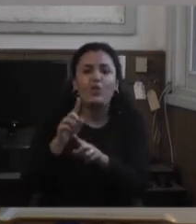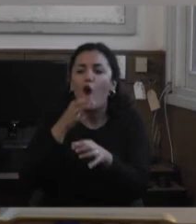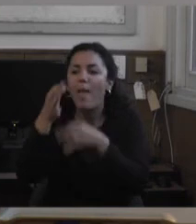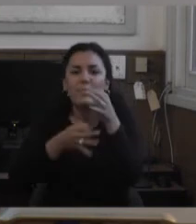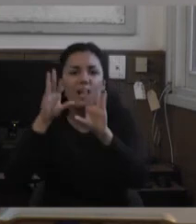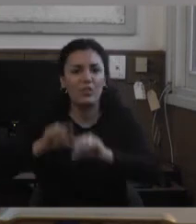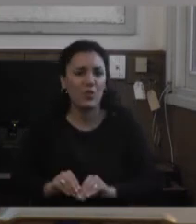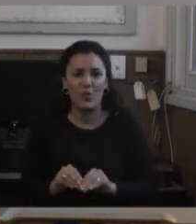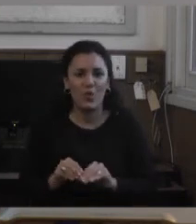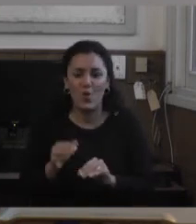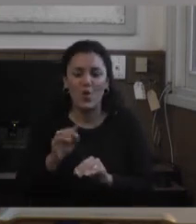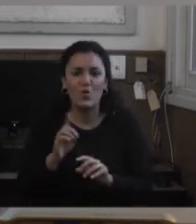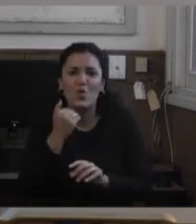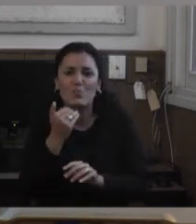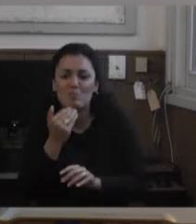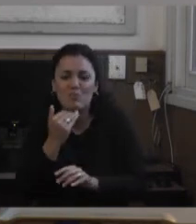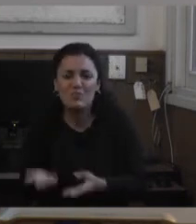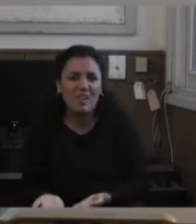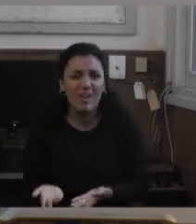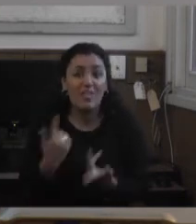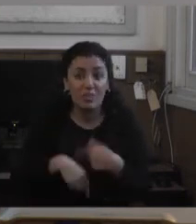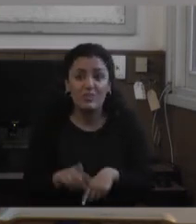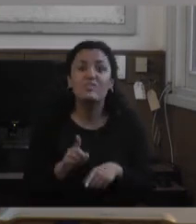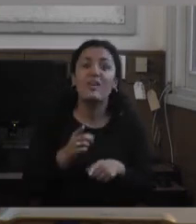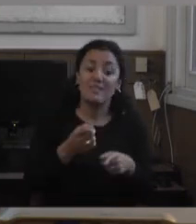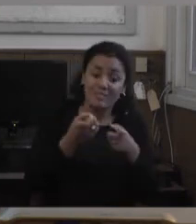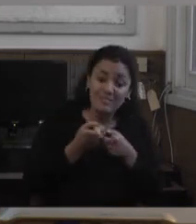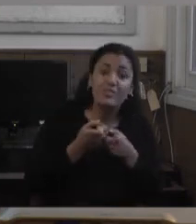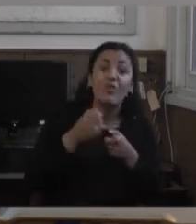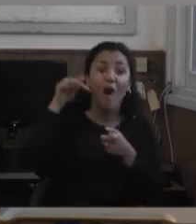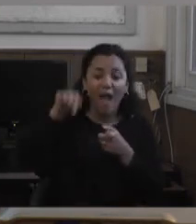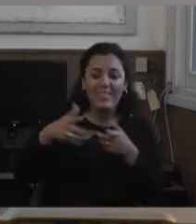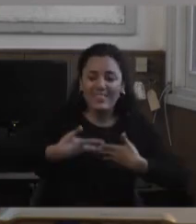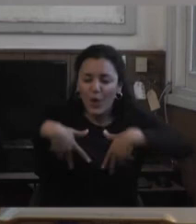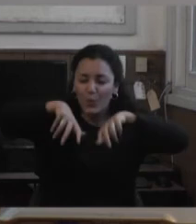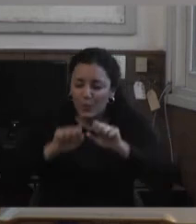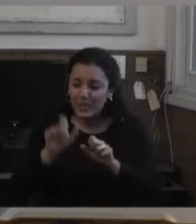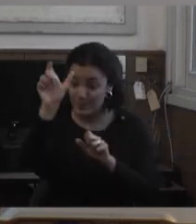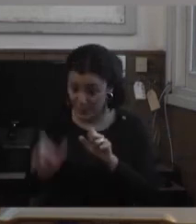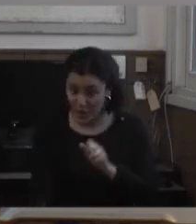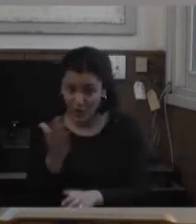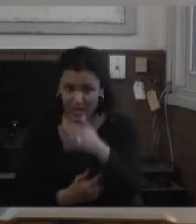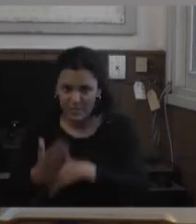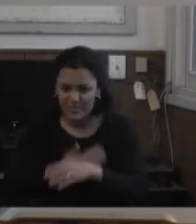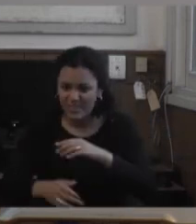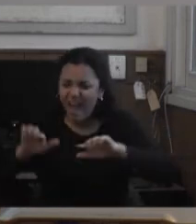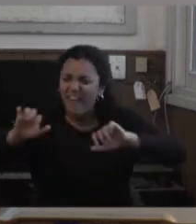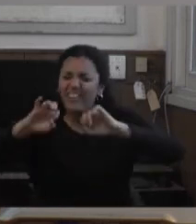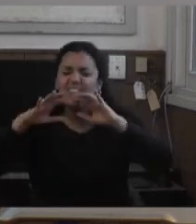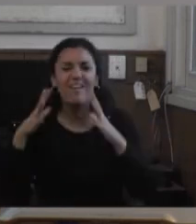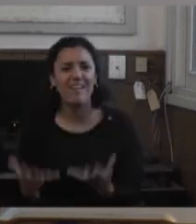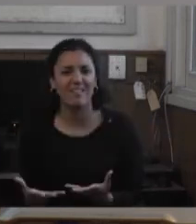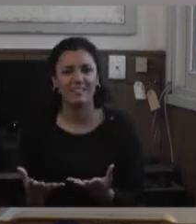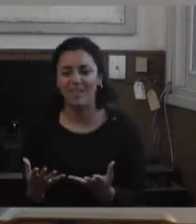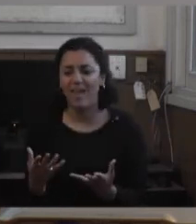por lo general yo lo que invito es a descubrir lo que no tiene de discapacidad la persona con discapacidad es decir que la sociedad hoy necesita de